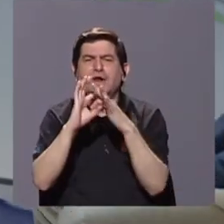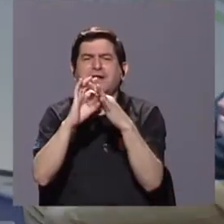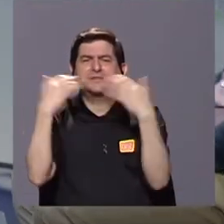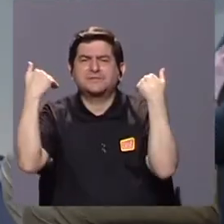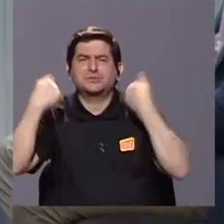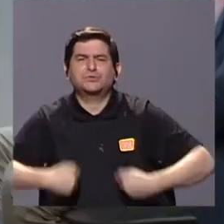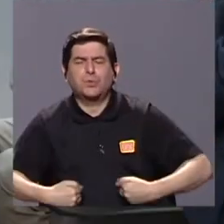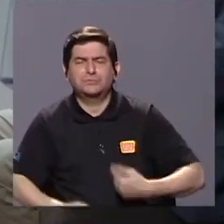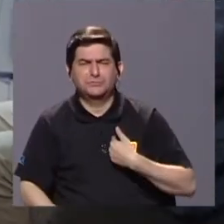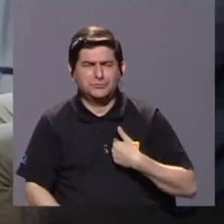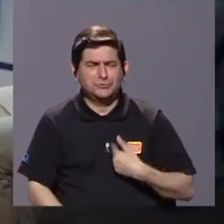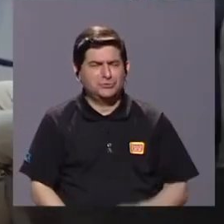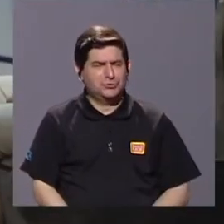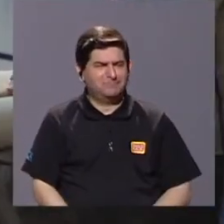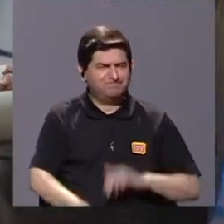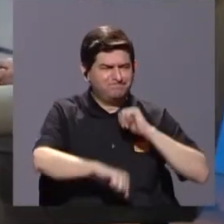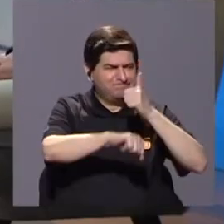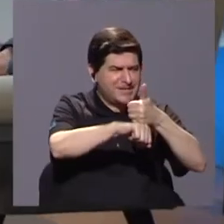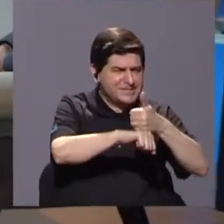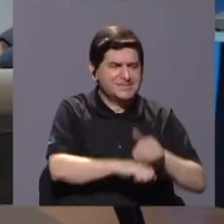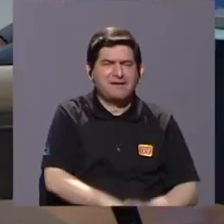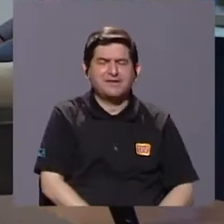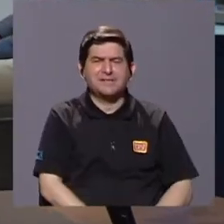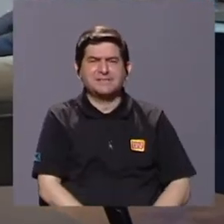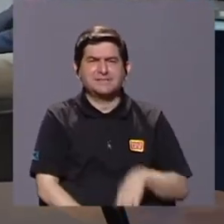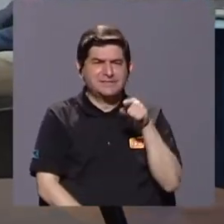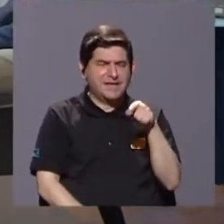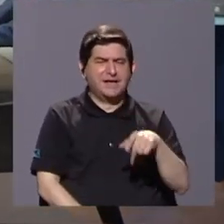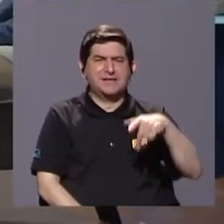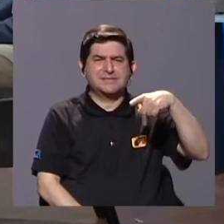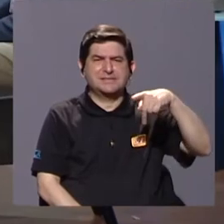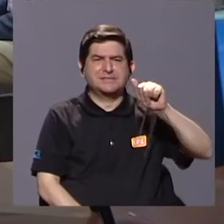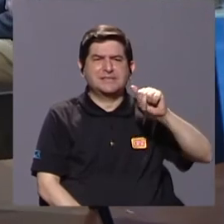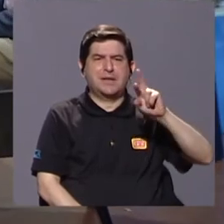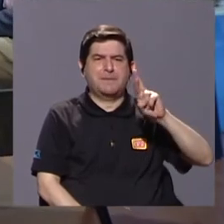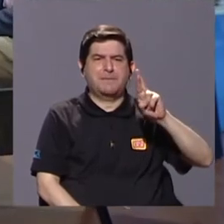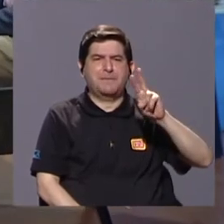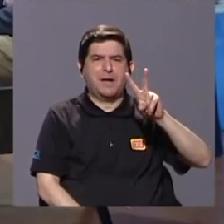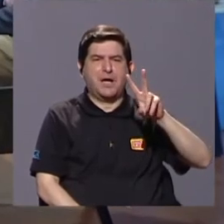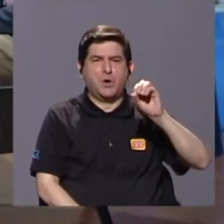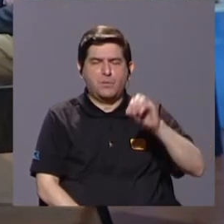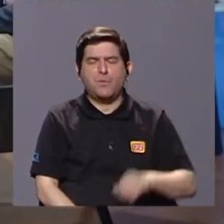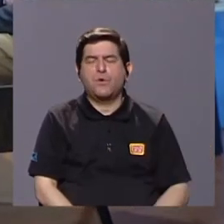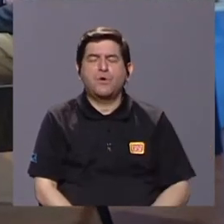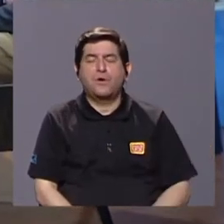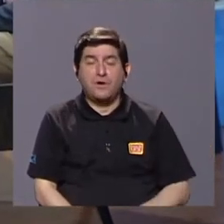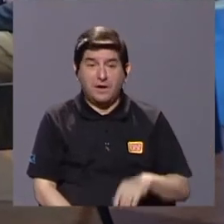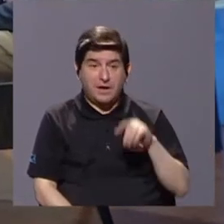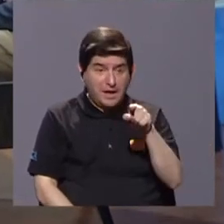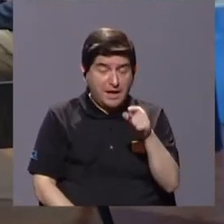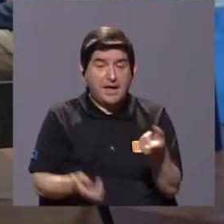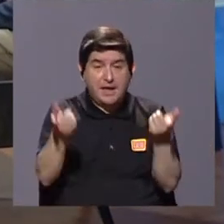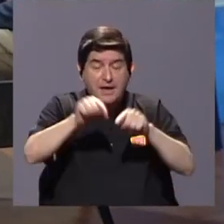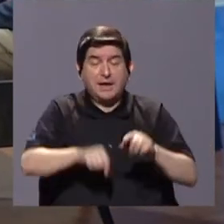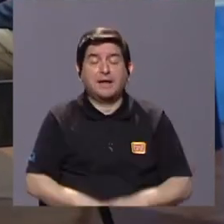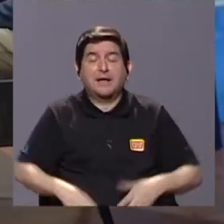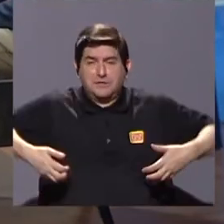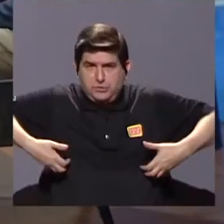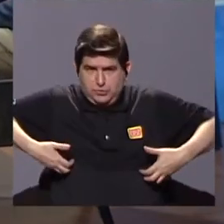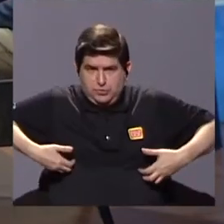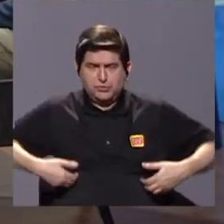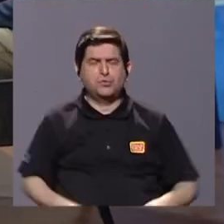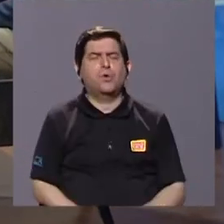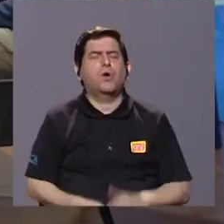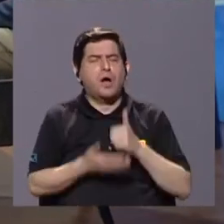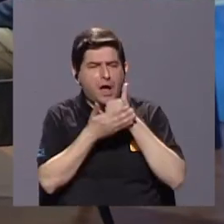Entonces, yo decidí determinar la presencia de parvovirus en primates neotropicales. Por una colaboración con este mismo